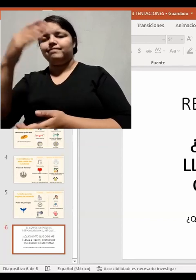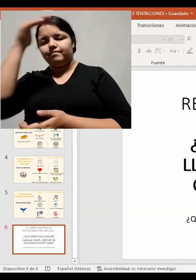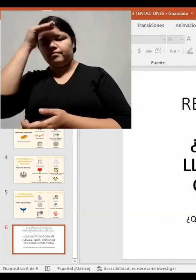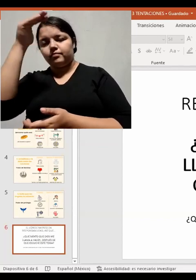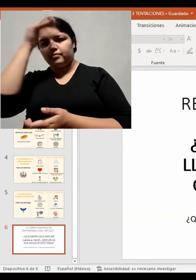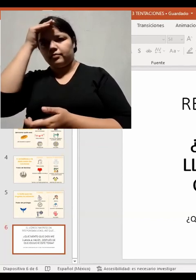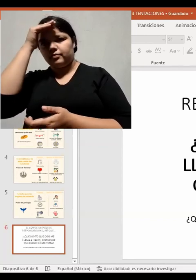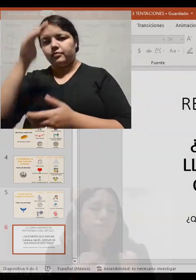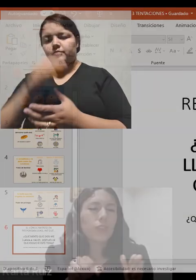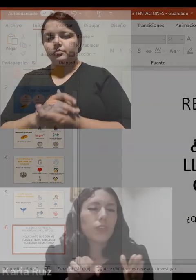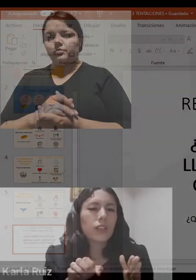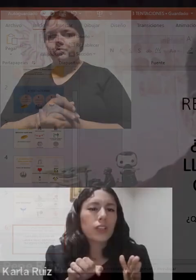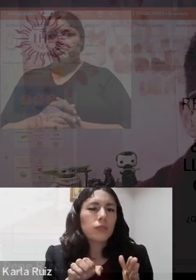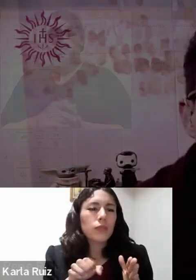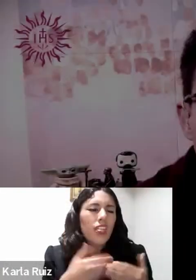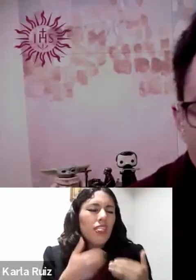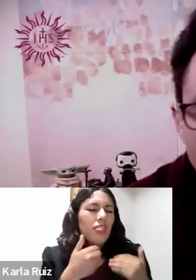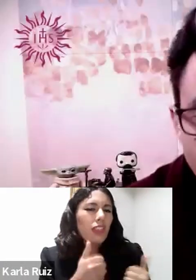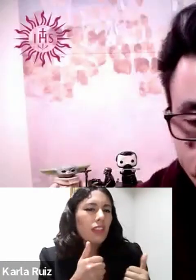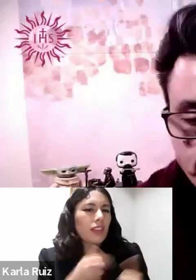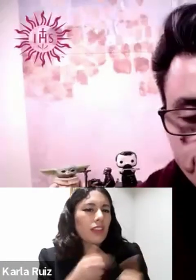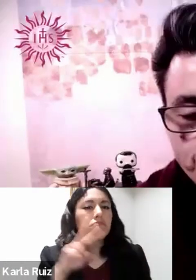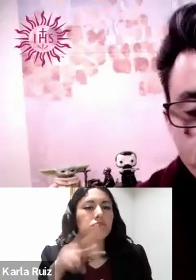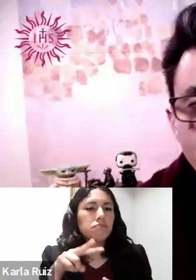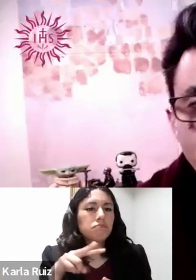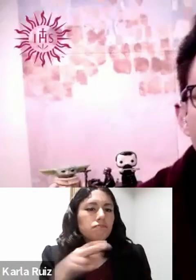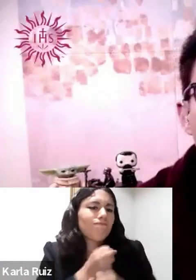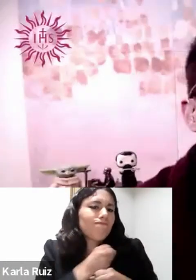Y muy bien. Así que, bueno,